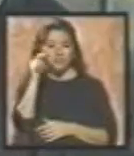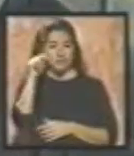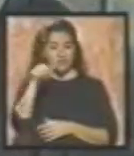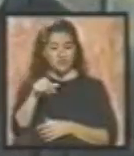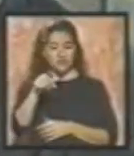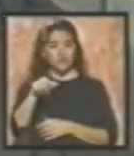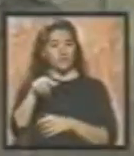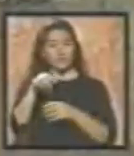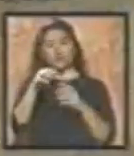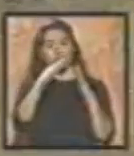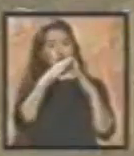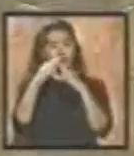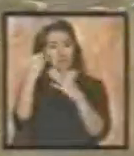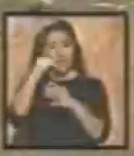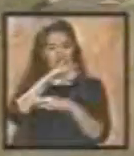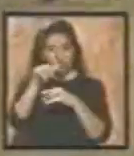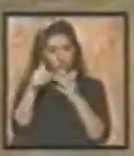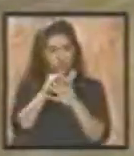una ciudad para todos.